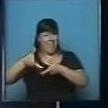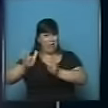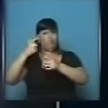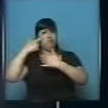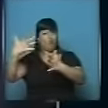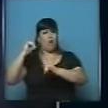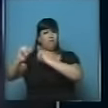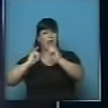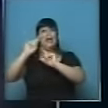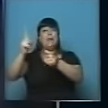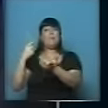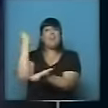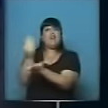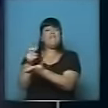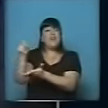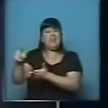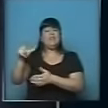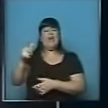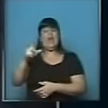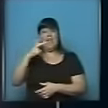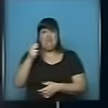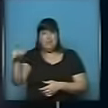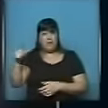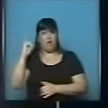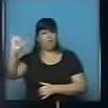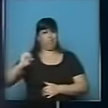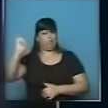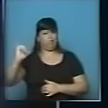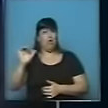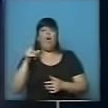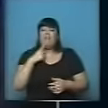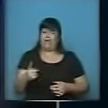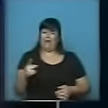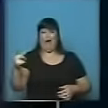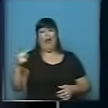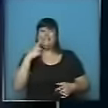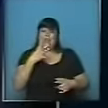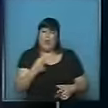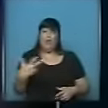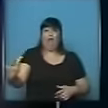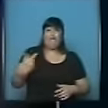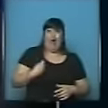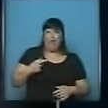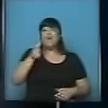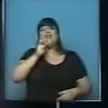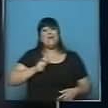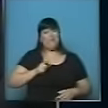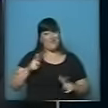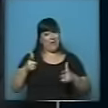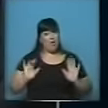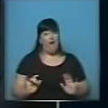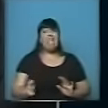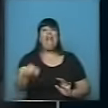referente en energía, como también han dicho, a pesar que lo quiera negar y no responde a la pregunta,